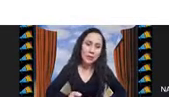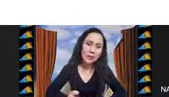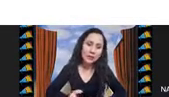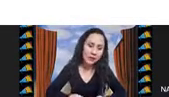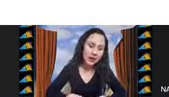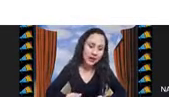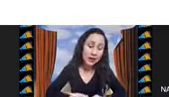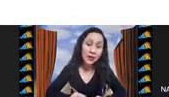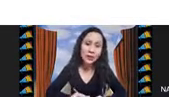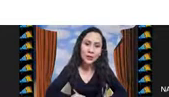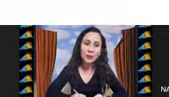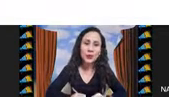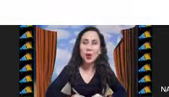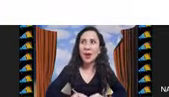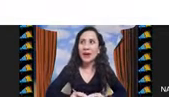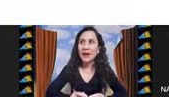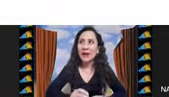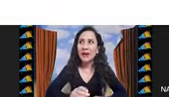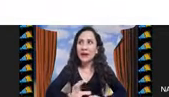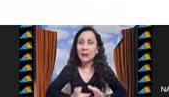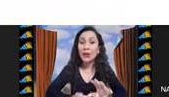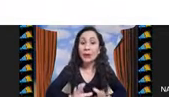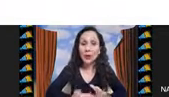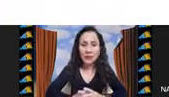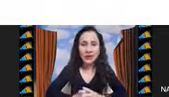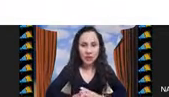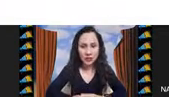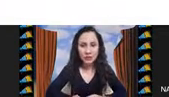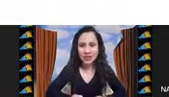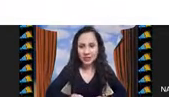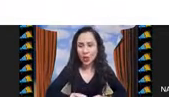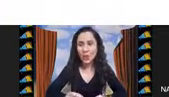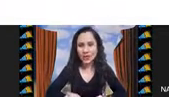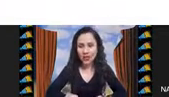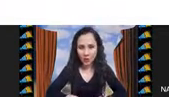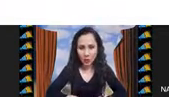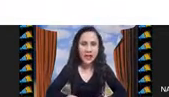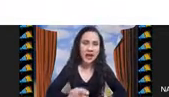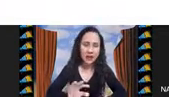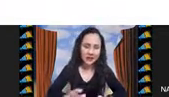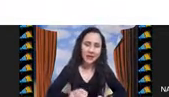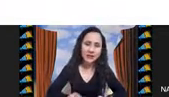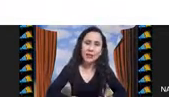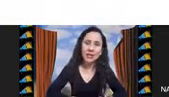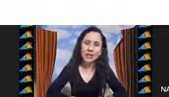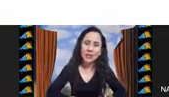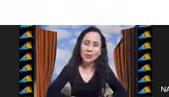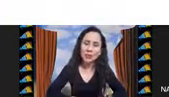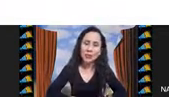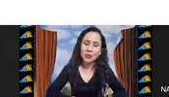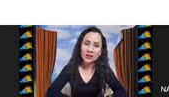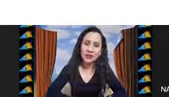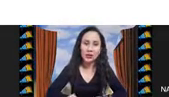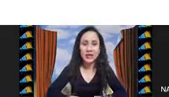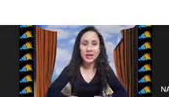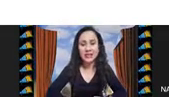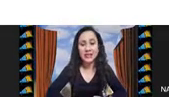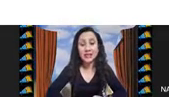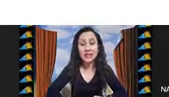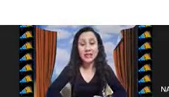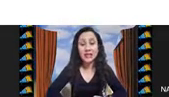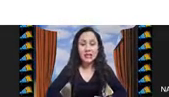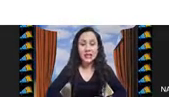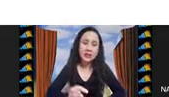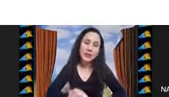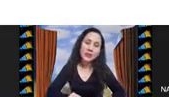Que aquí vamos a hablar de un tipo de problemas de optimización combinatoria. Ahorita les voy a platicar un poco cuáles son sus